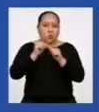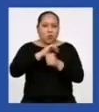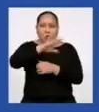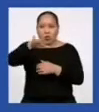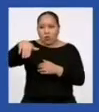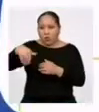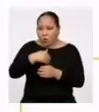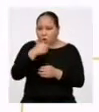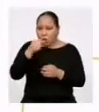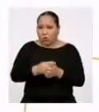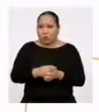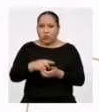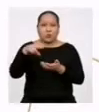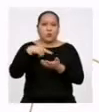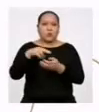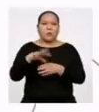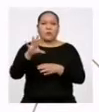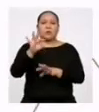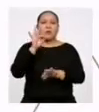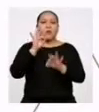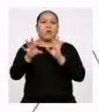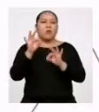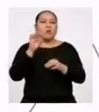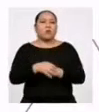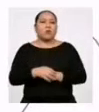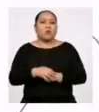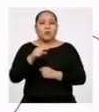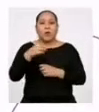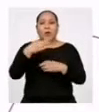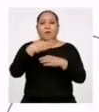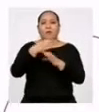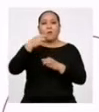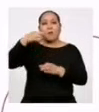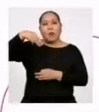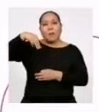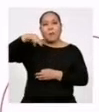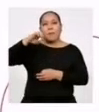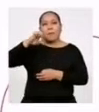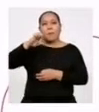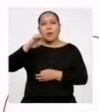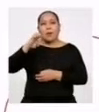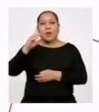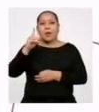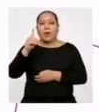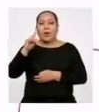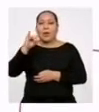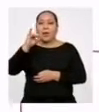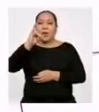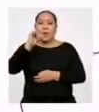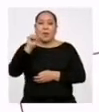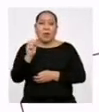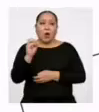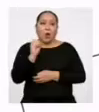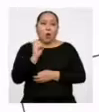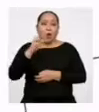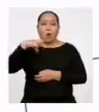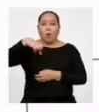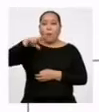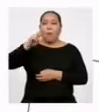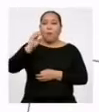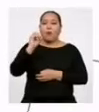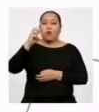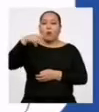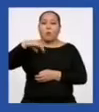danzan. Esto lo conseguiremos mediante una medida de tendencia central, conocida como la media o